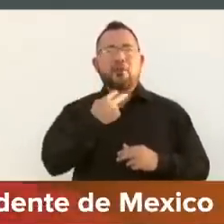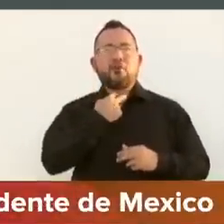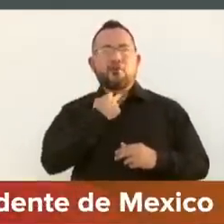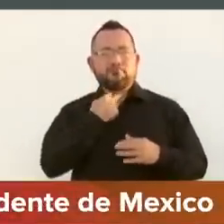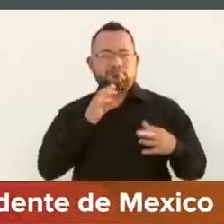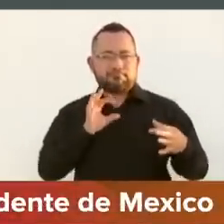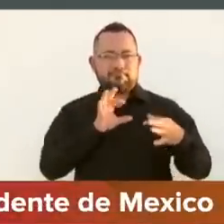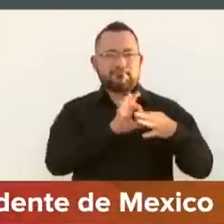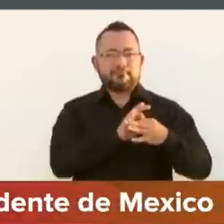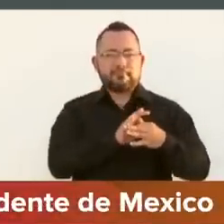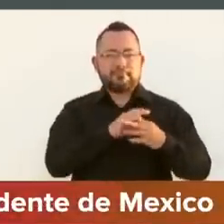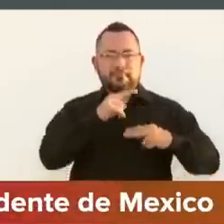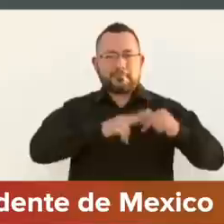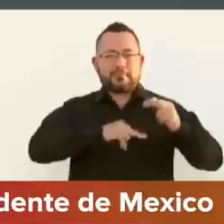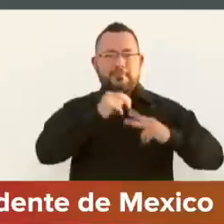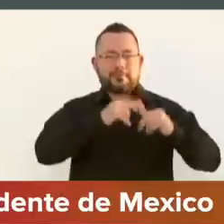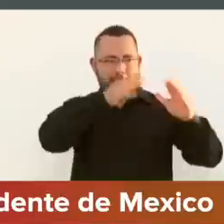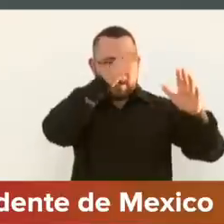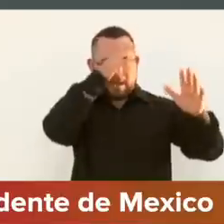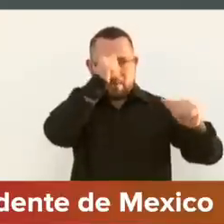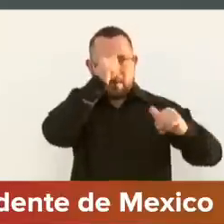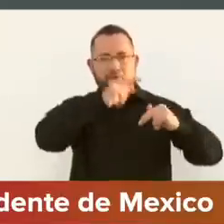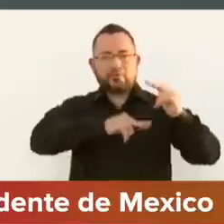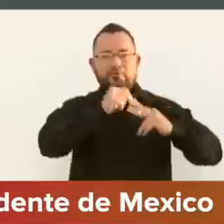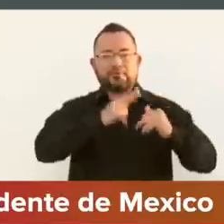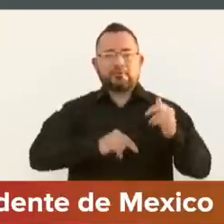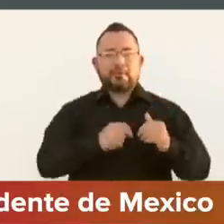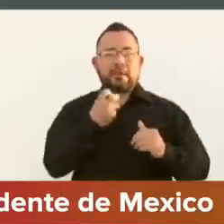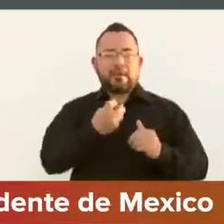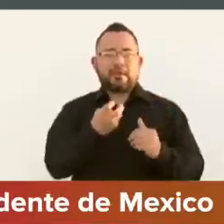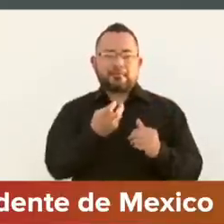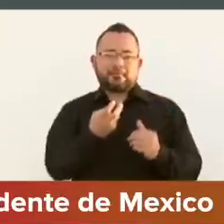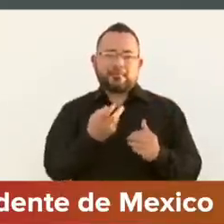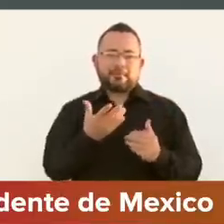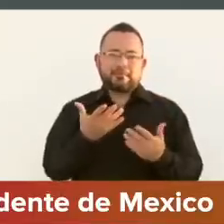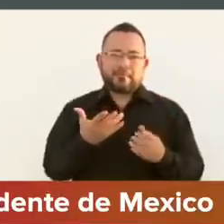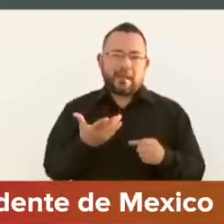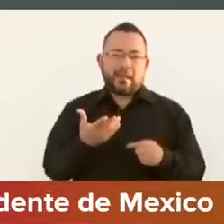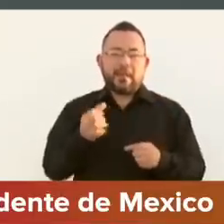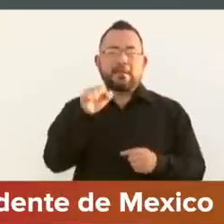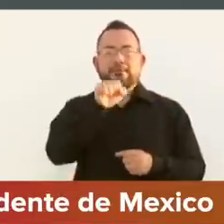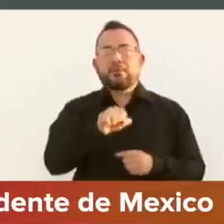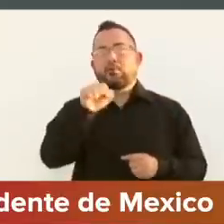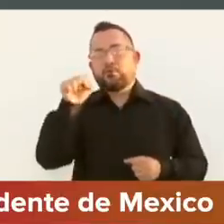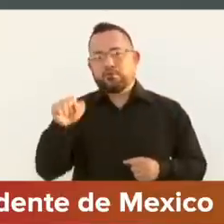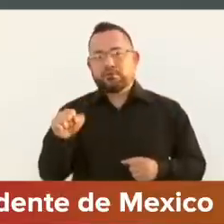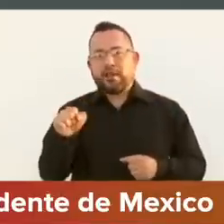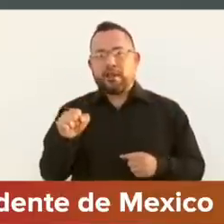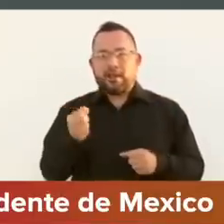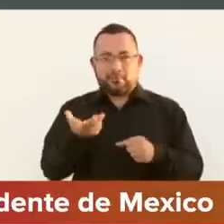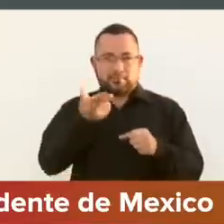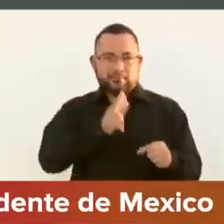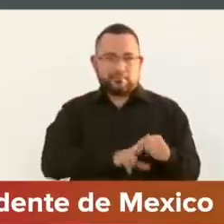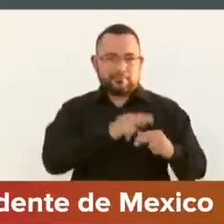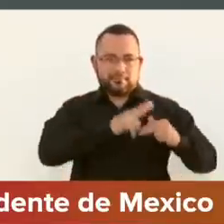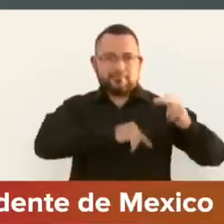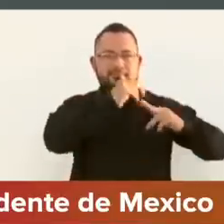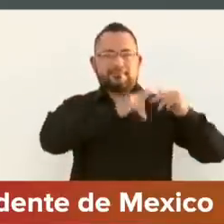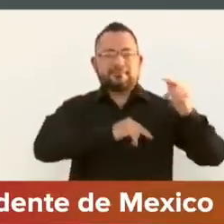construir esta unidad de atención familiar del Seguro Social. Y